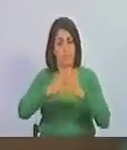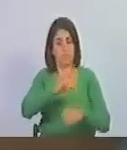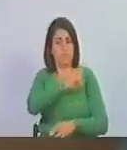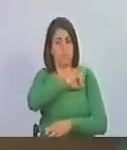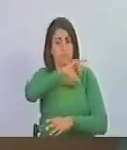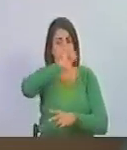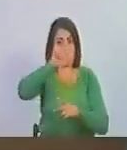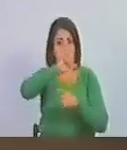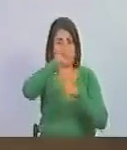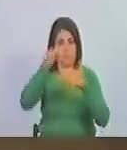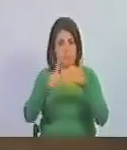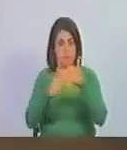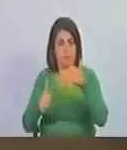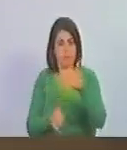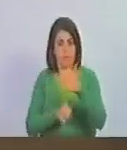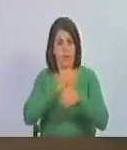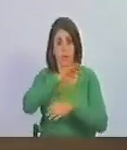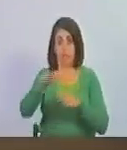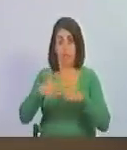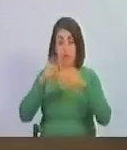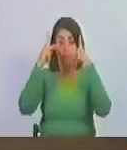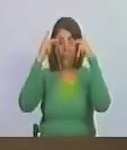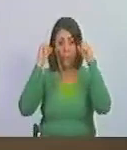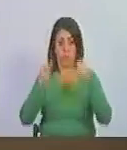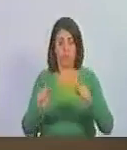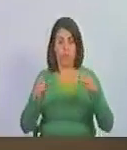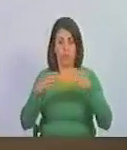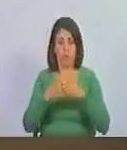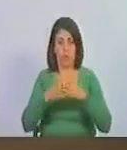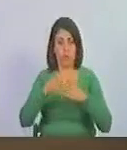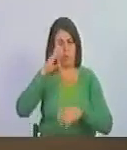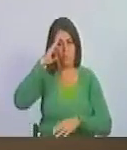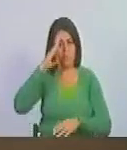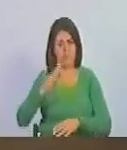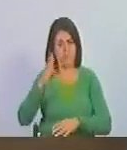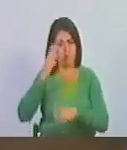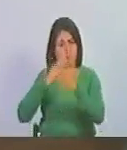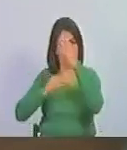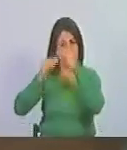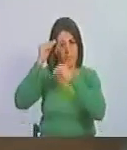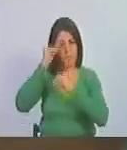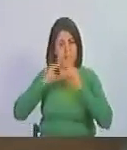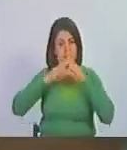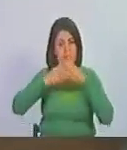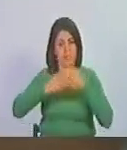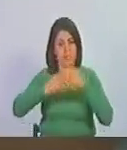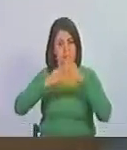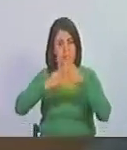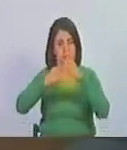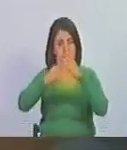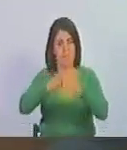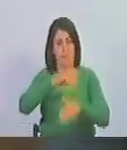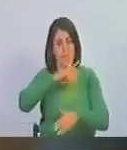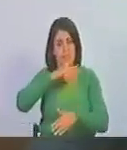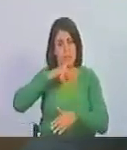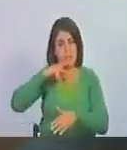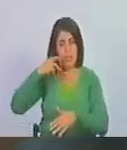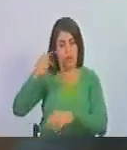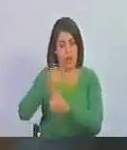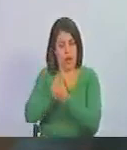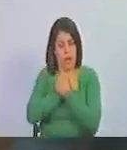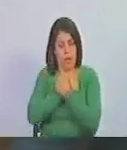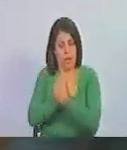superiores subalternos tropa profesional grumetes marineros que llevan el sabor y el